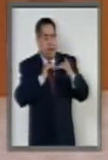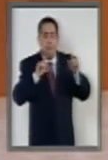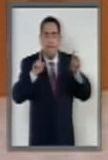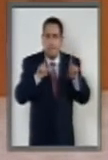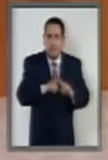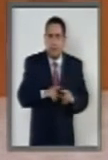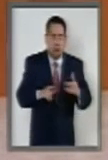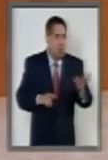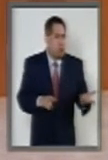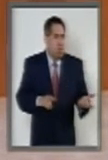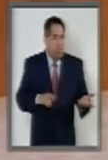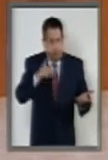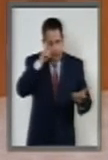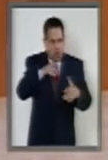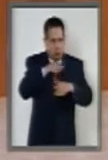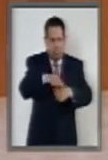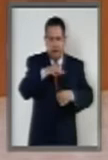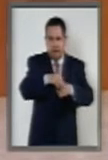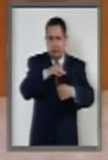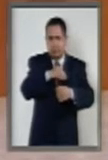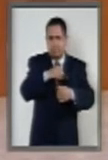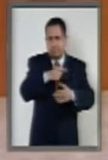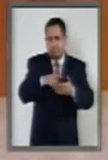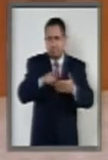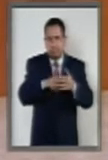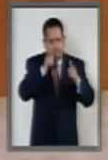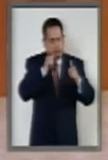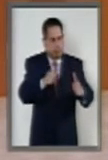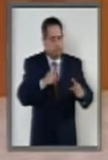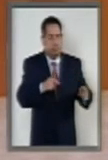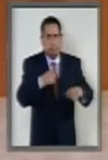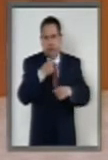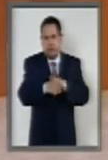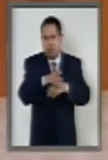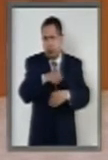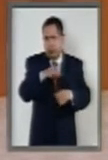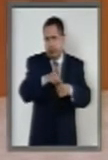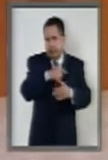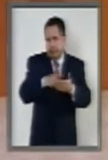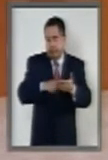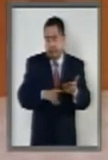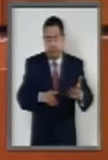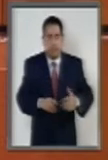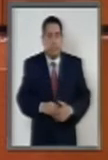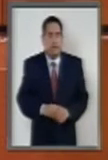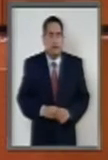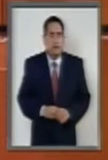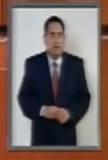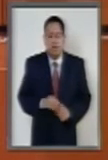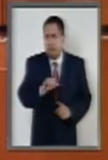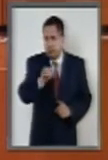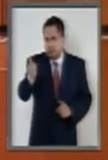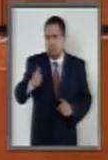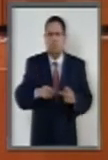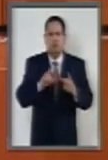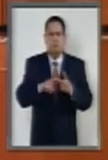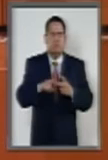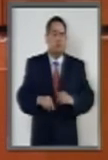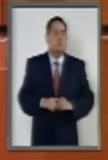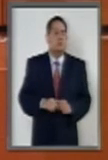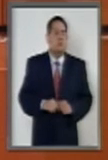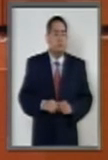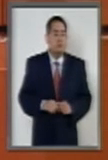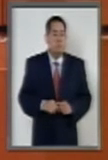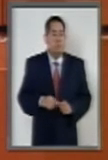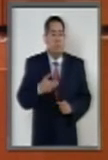la Fiscalía Especial para la Atención a los Delitos Electorales. Por otra parte, la